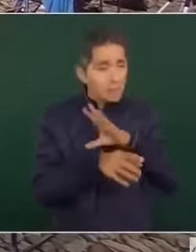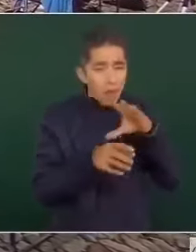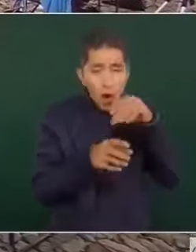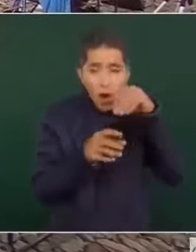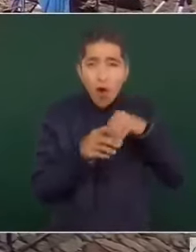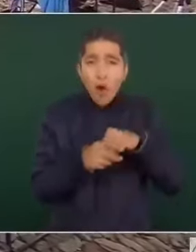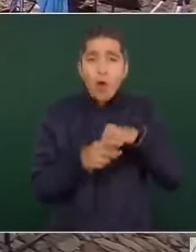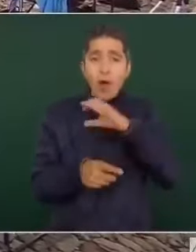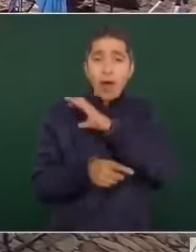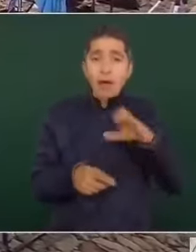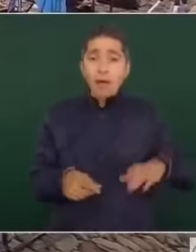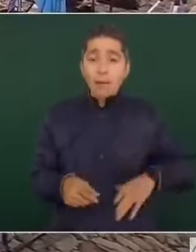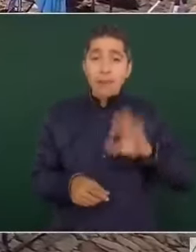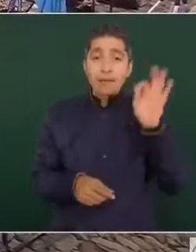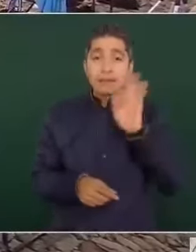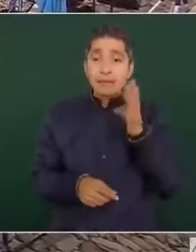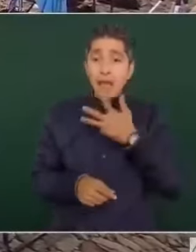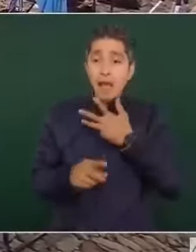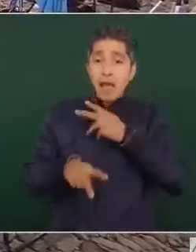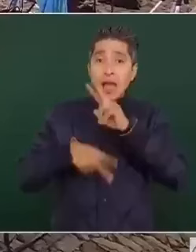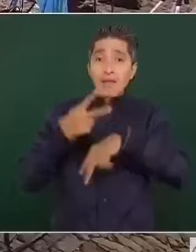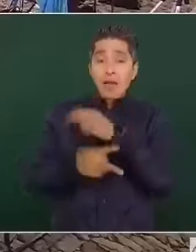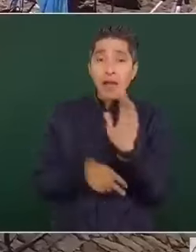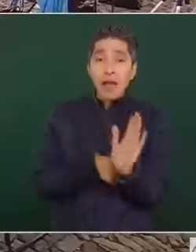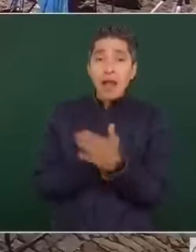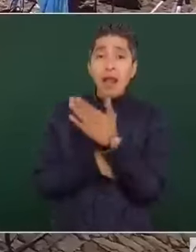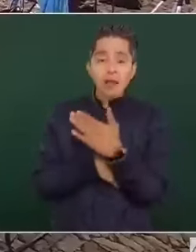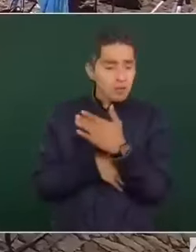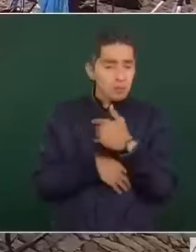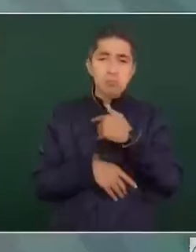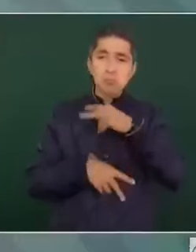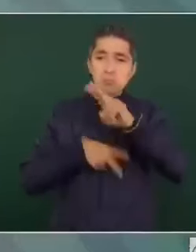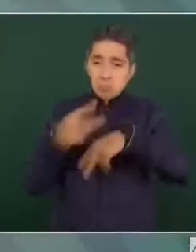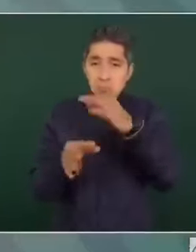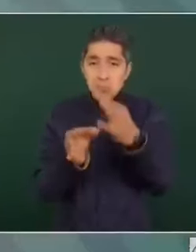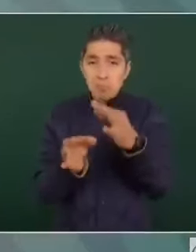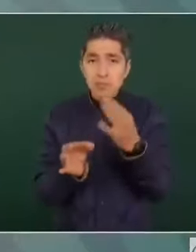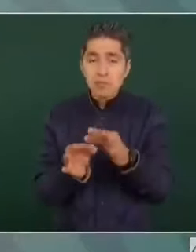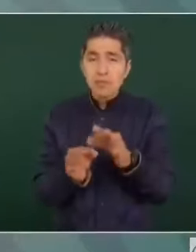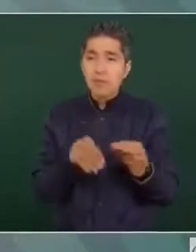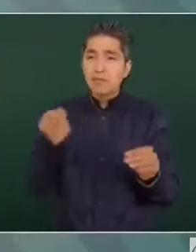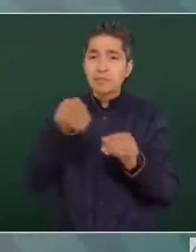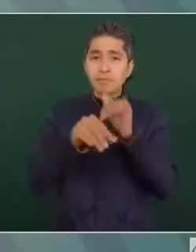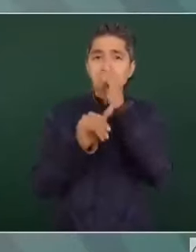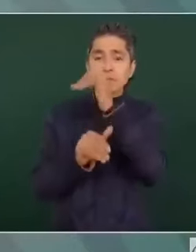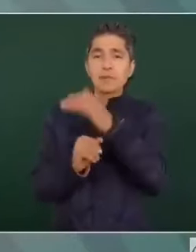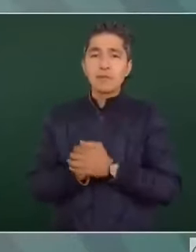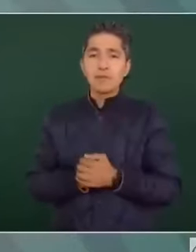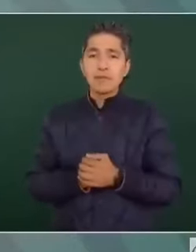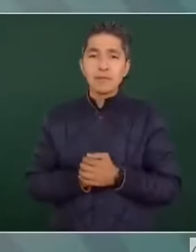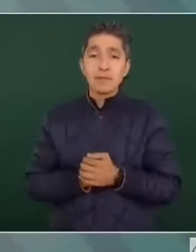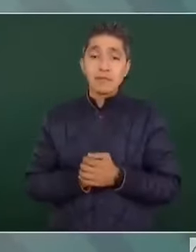actos de campaña que sea posible, ustedes se van a hacer presentes. Nosotros vamos a hacernos presentes y...